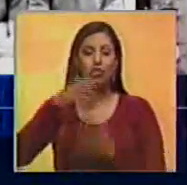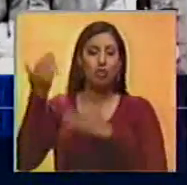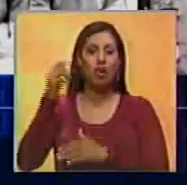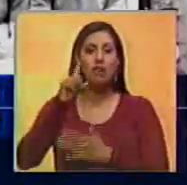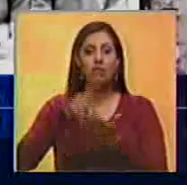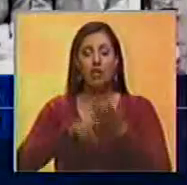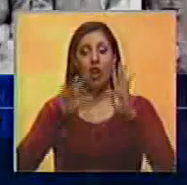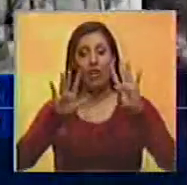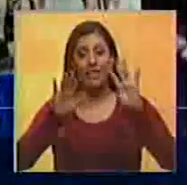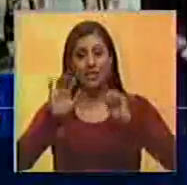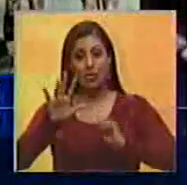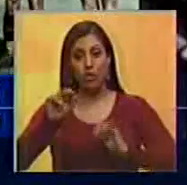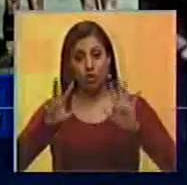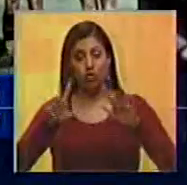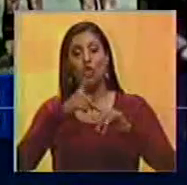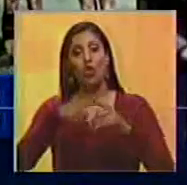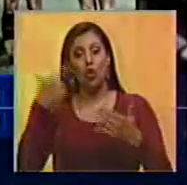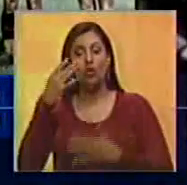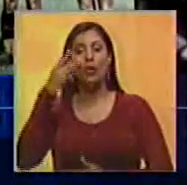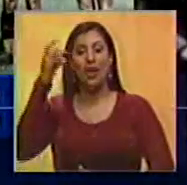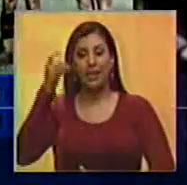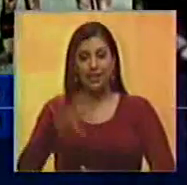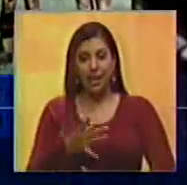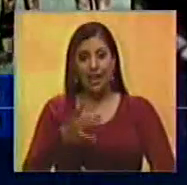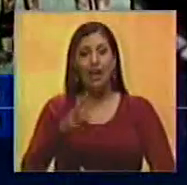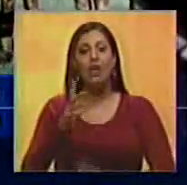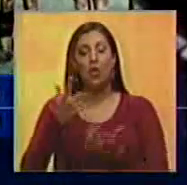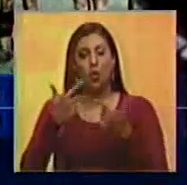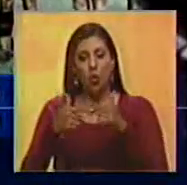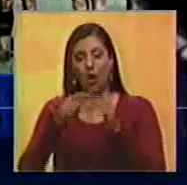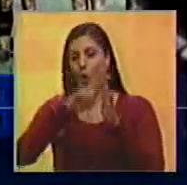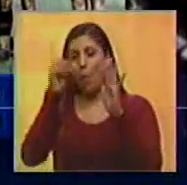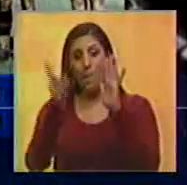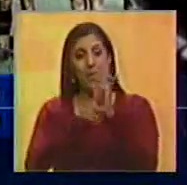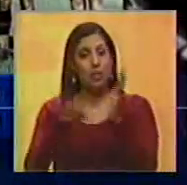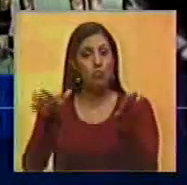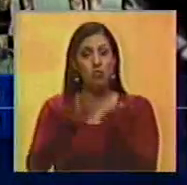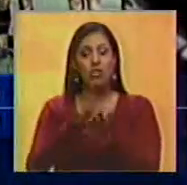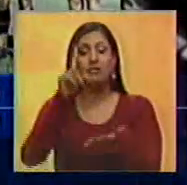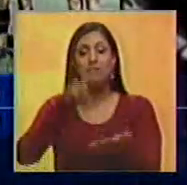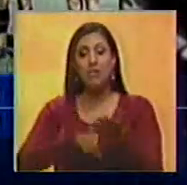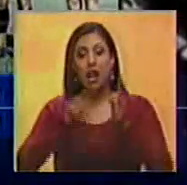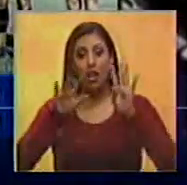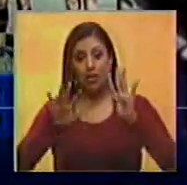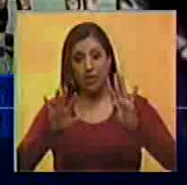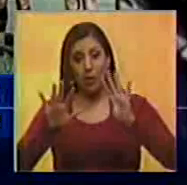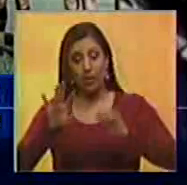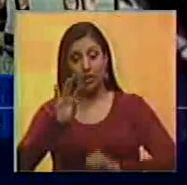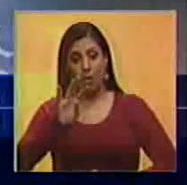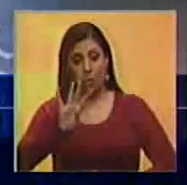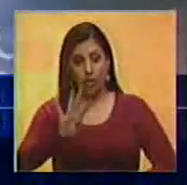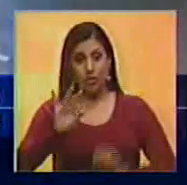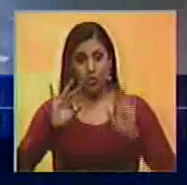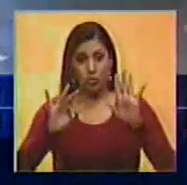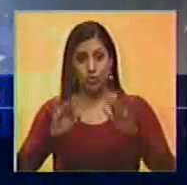1958 y el Torino italiano a su plantilla completa en 1948.